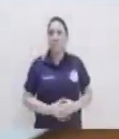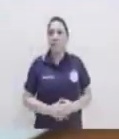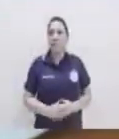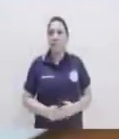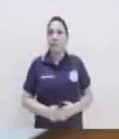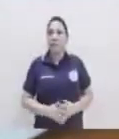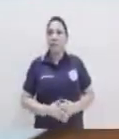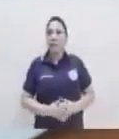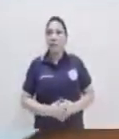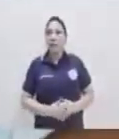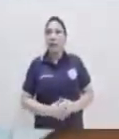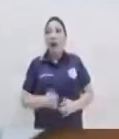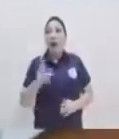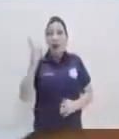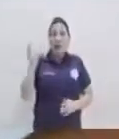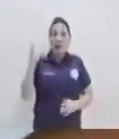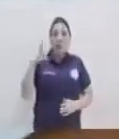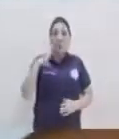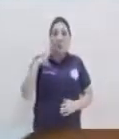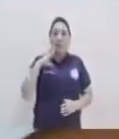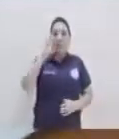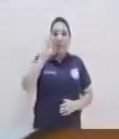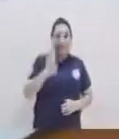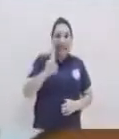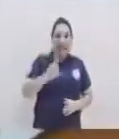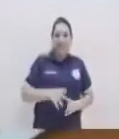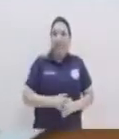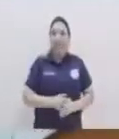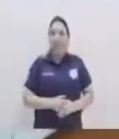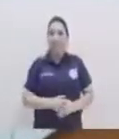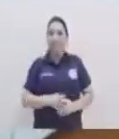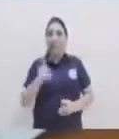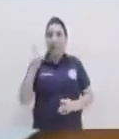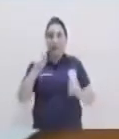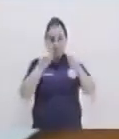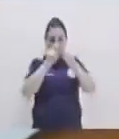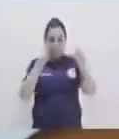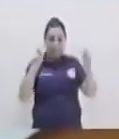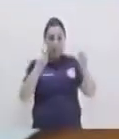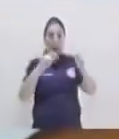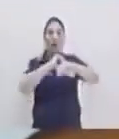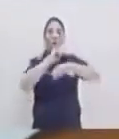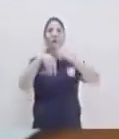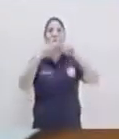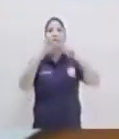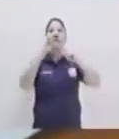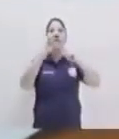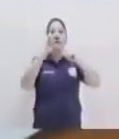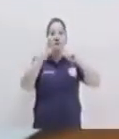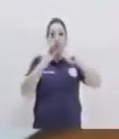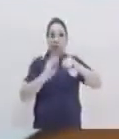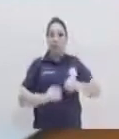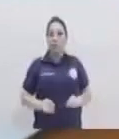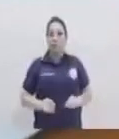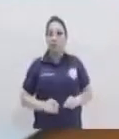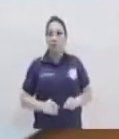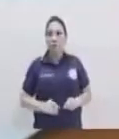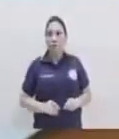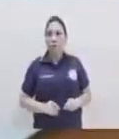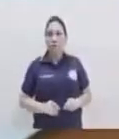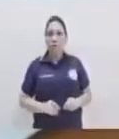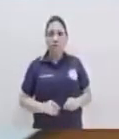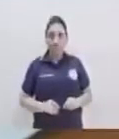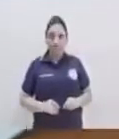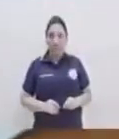Y acá tenemos nosotros un punto R. Esta es la línea focal. Y a esta le llamamos nosotros